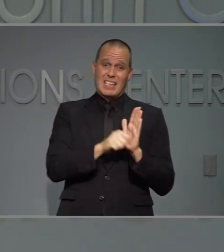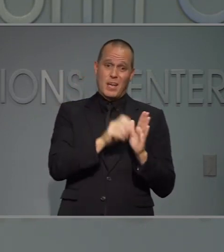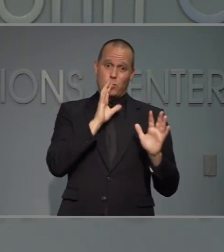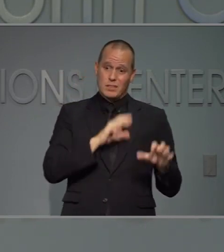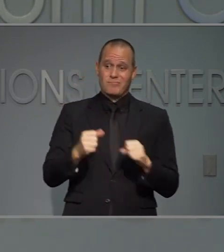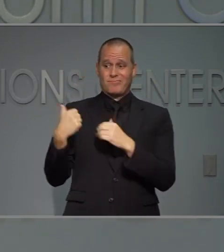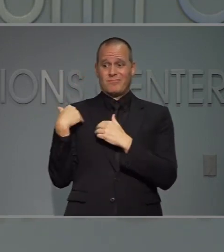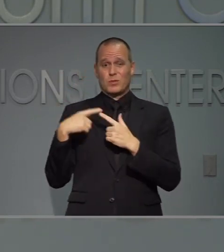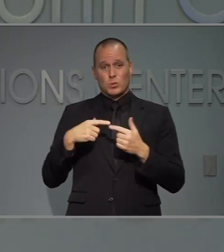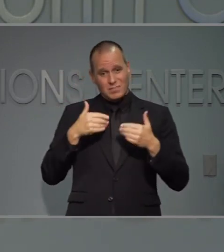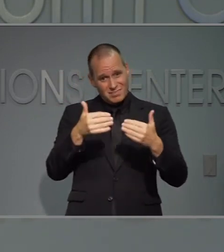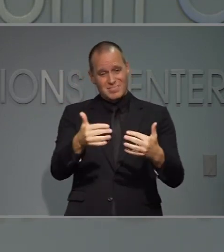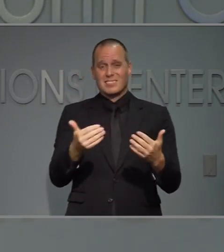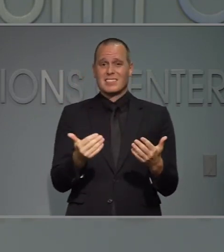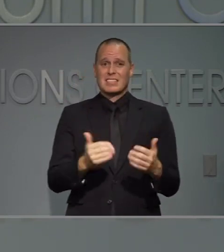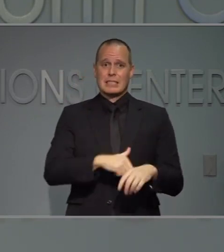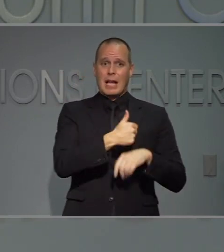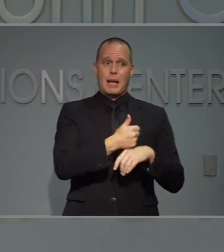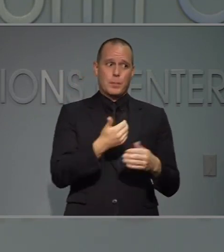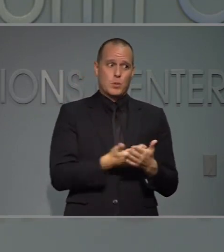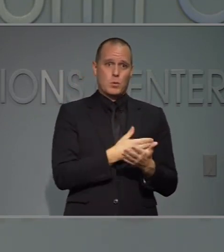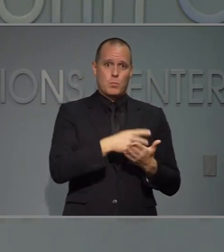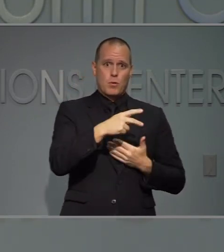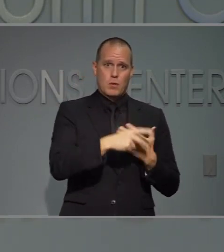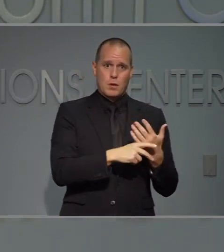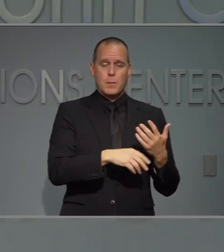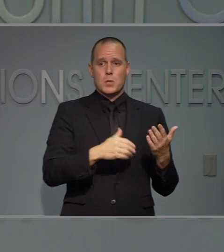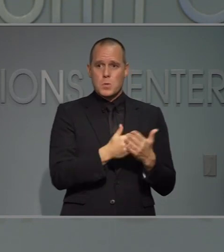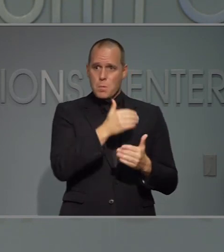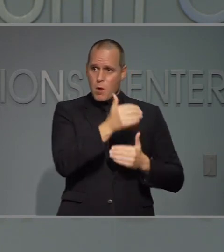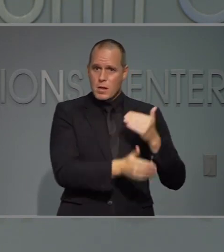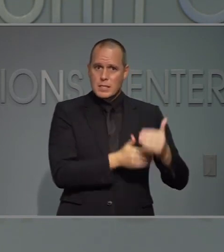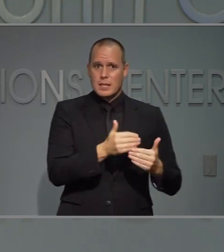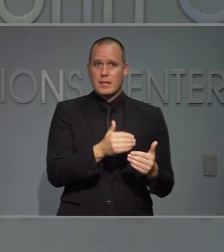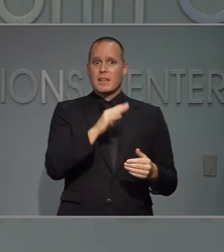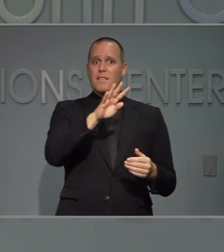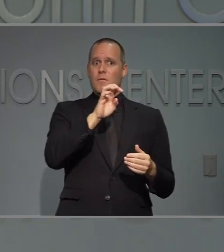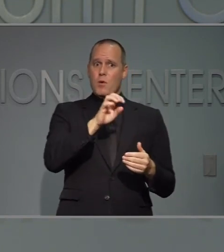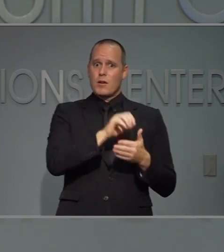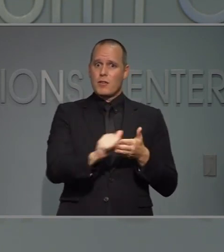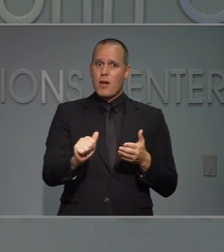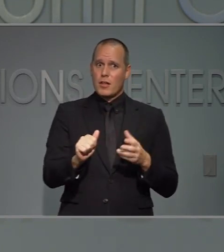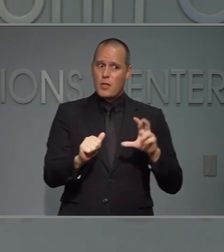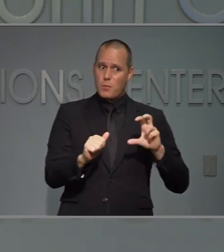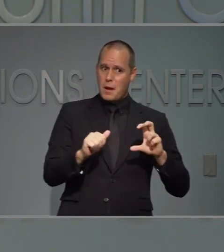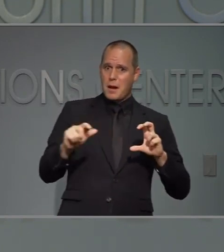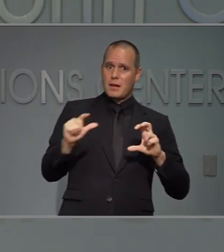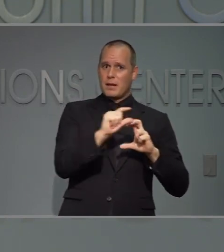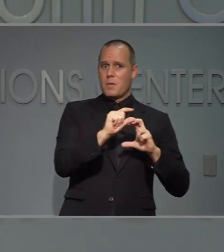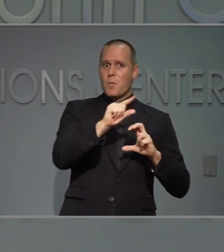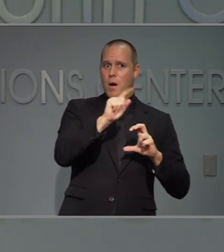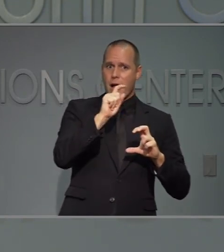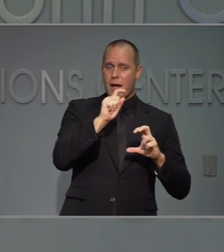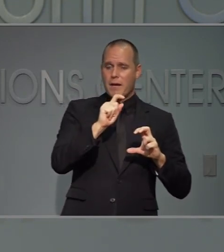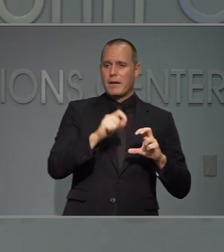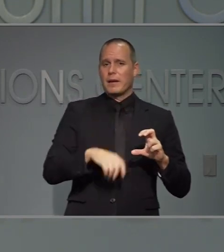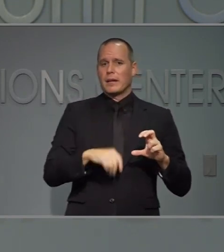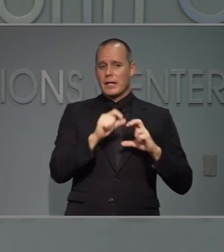continuar con tratar de establecer este nuevo proceso, tratar de obtener estos cuatrocientos dólares del gobierno federal.